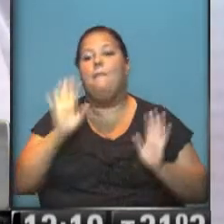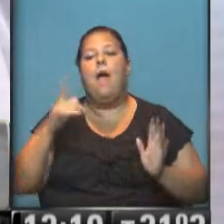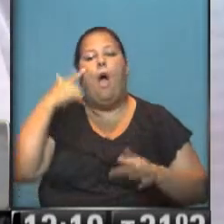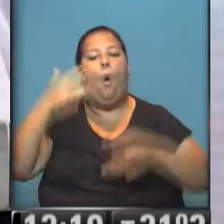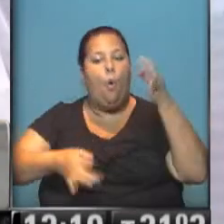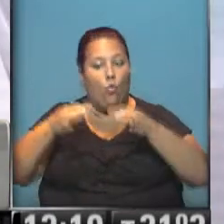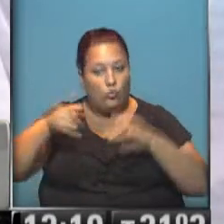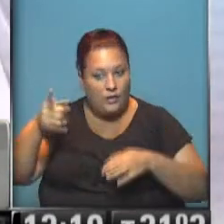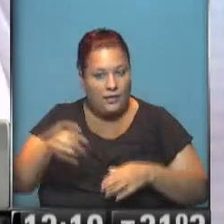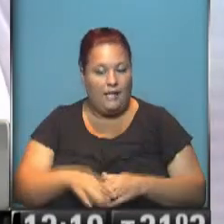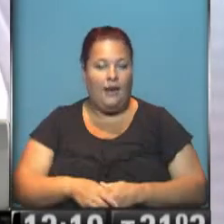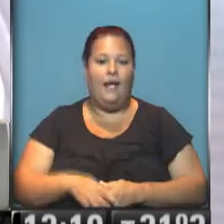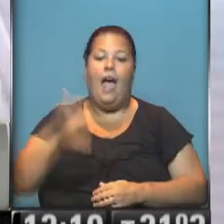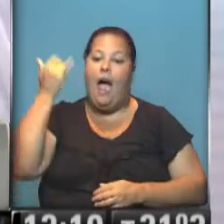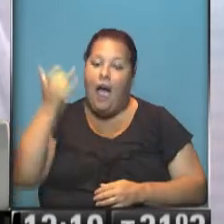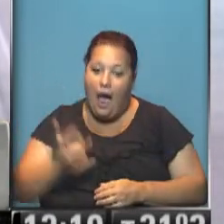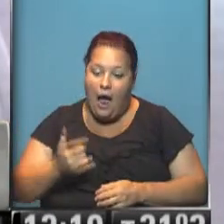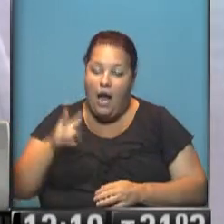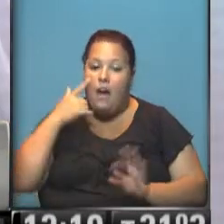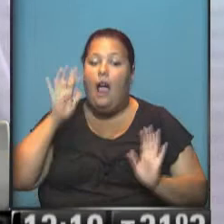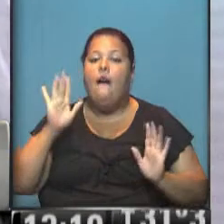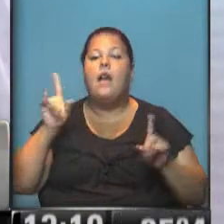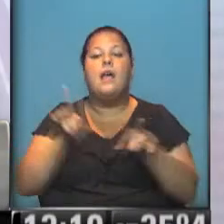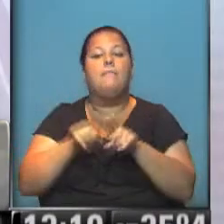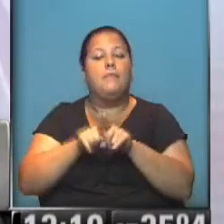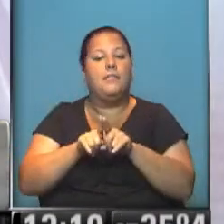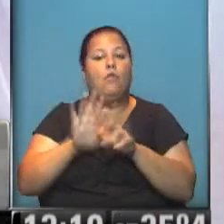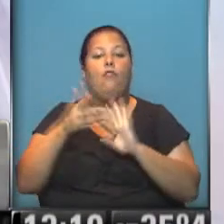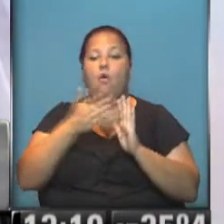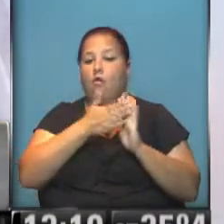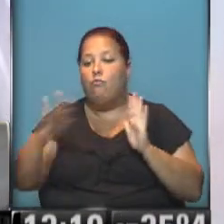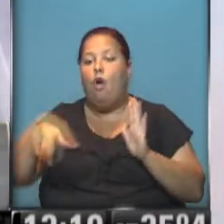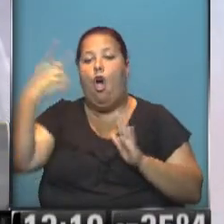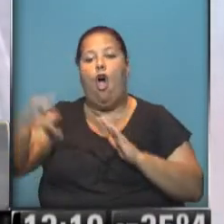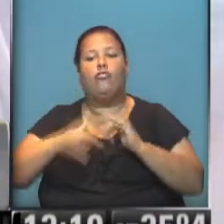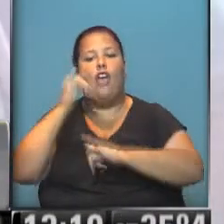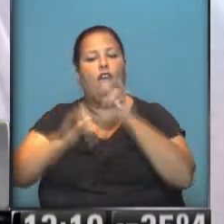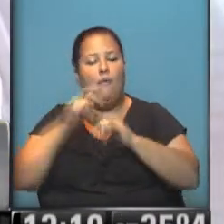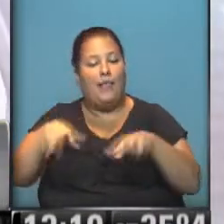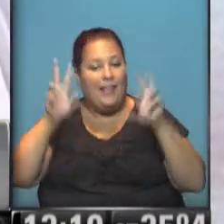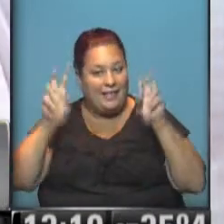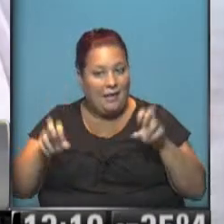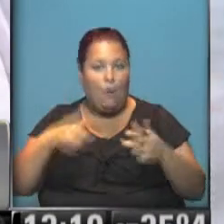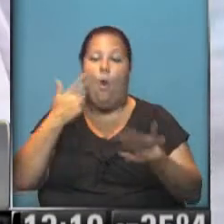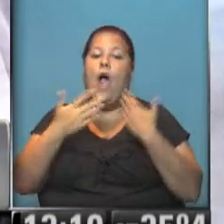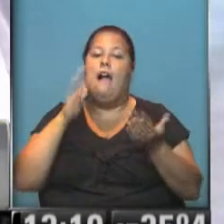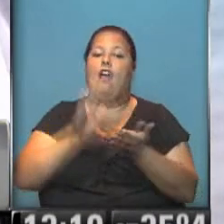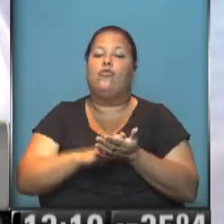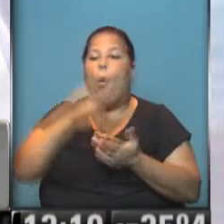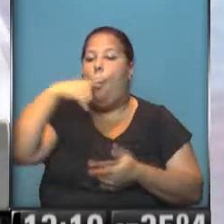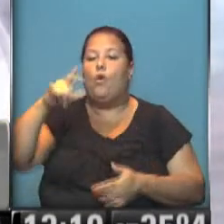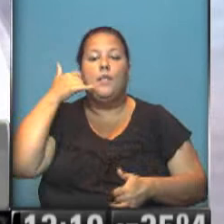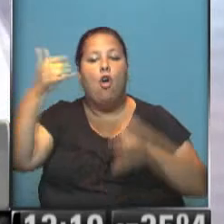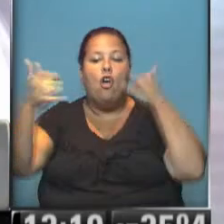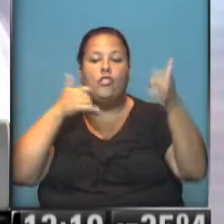justicia tenga la misma apertura que viene teniendo con otras informaciones de esta causa al hablar de estas últimas